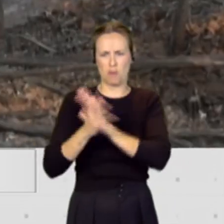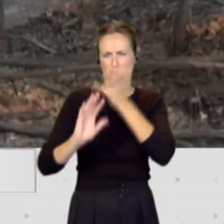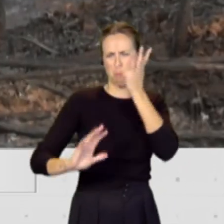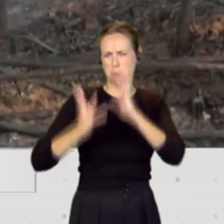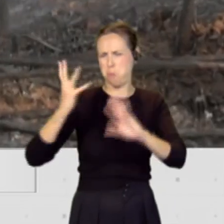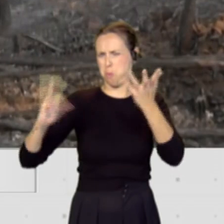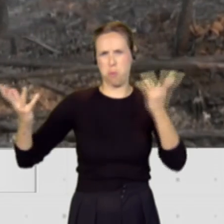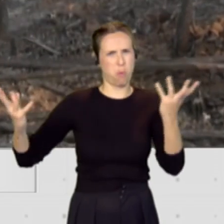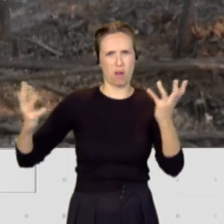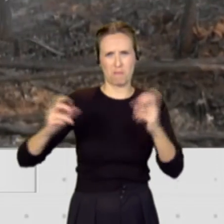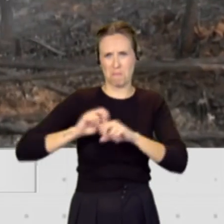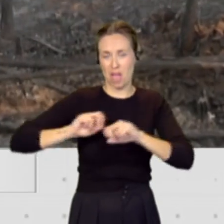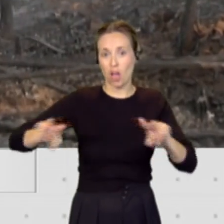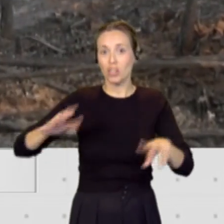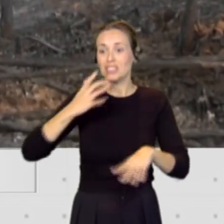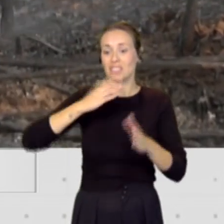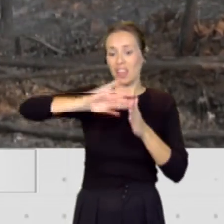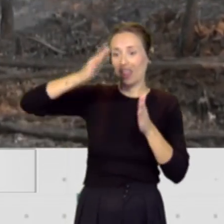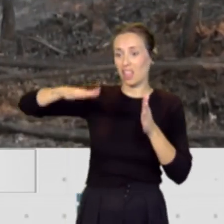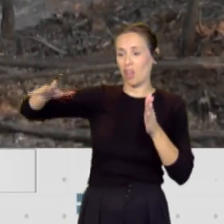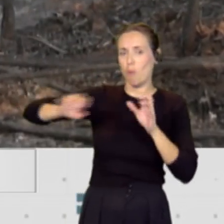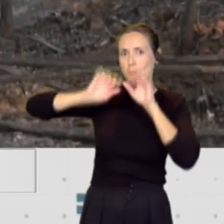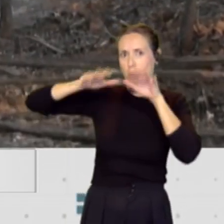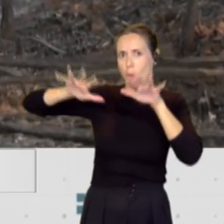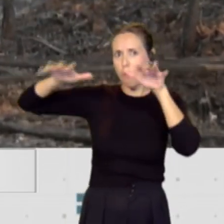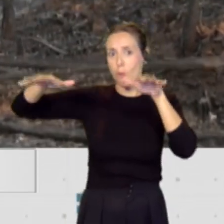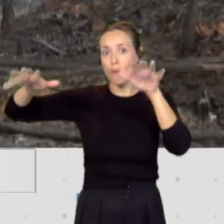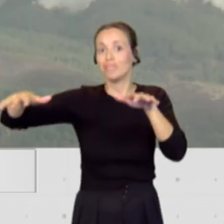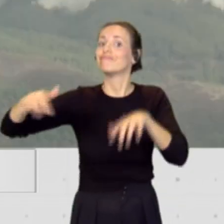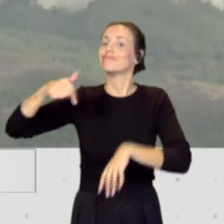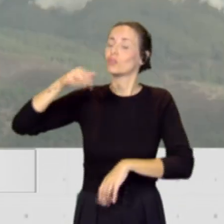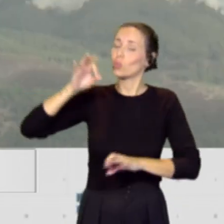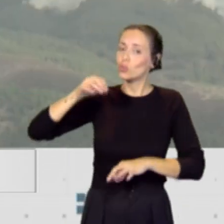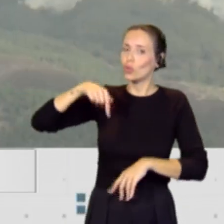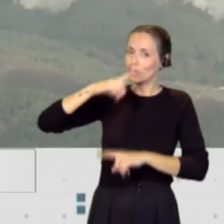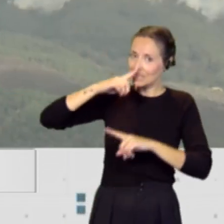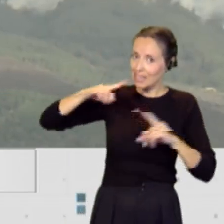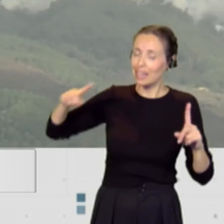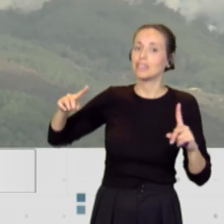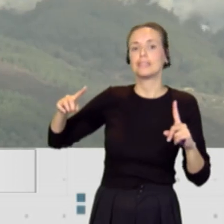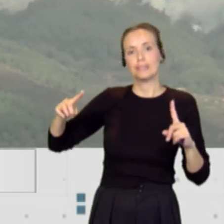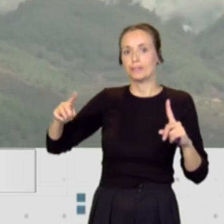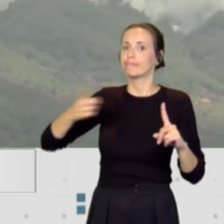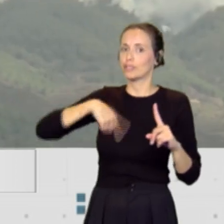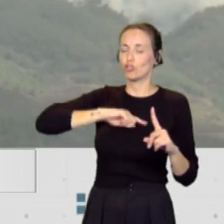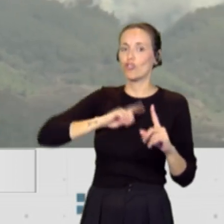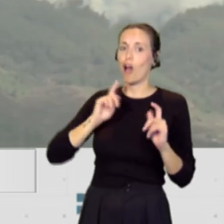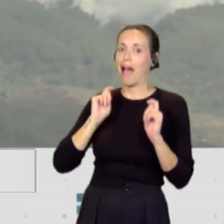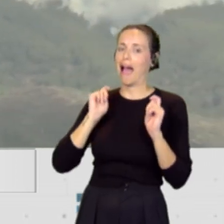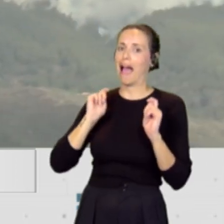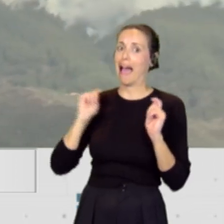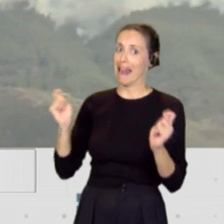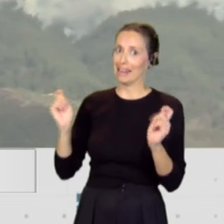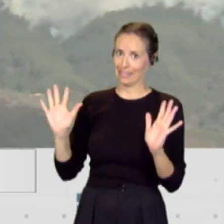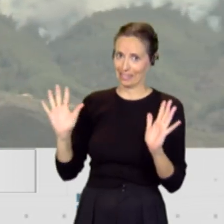toman una biografía y que este año es un año en el que, bueno, estamos en situación de alerta porque hemos